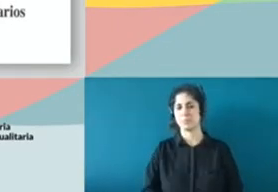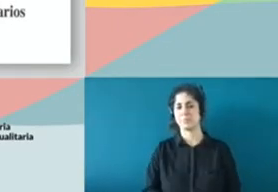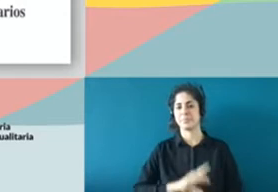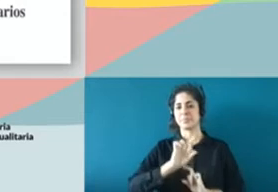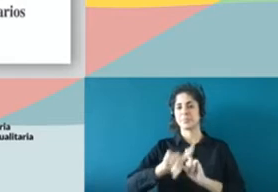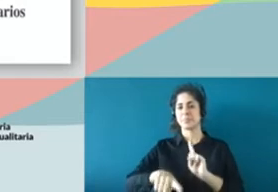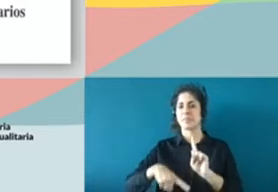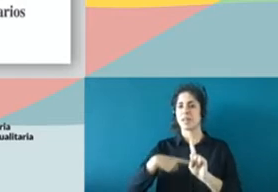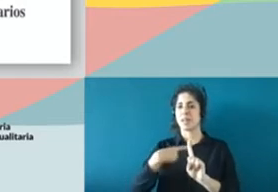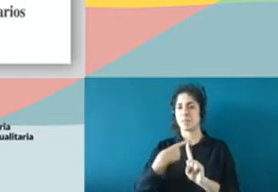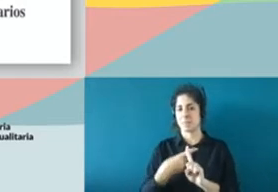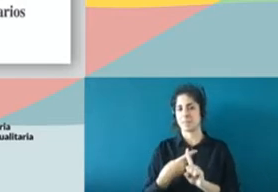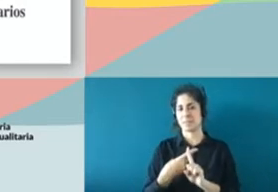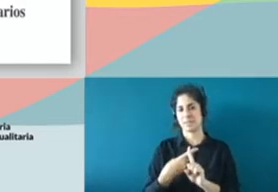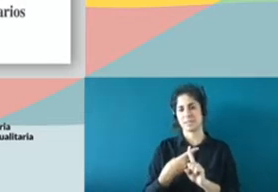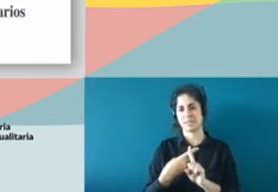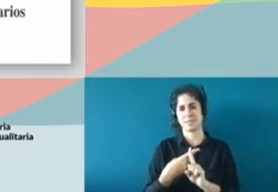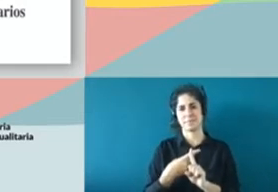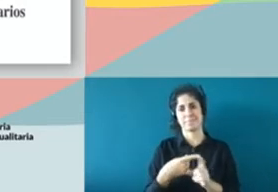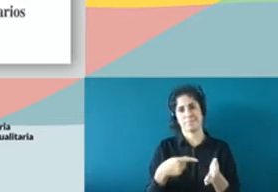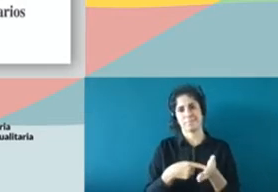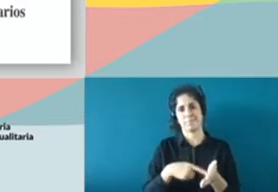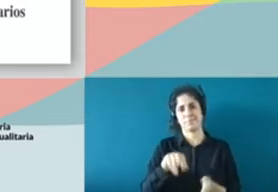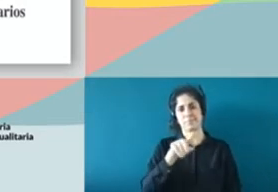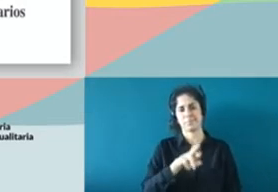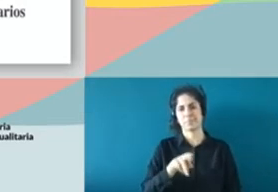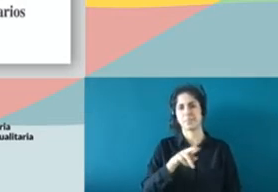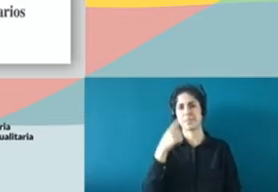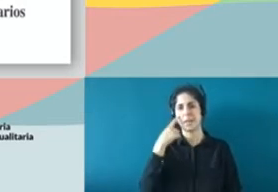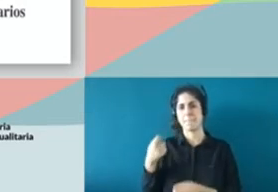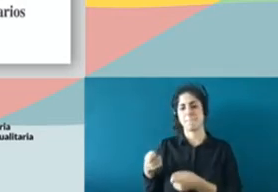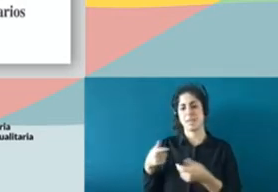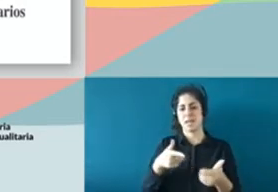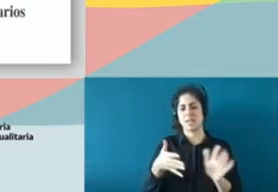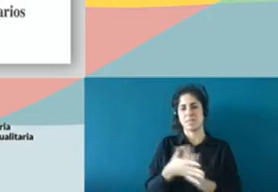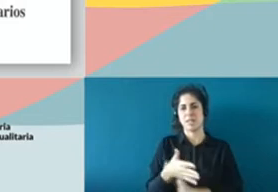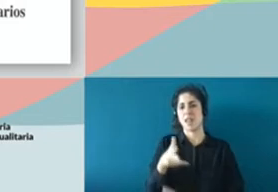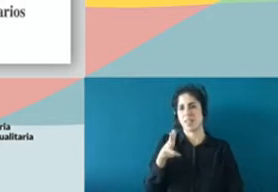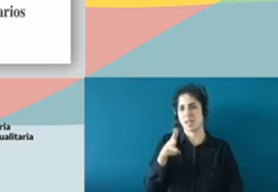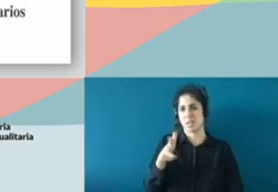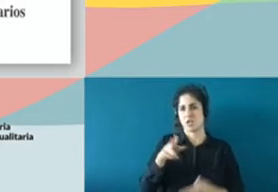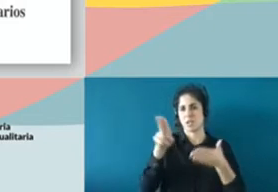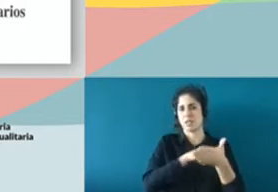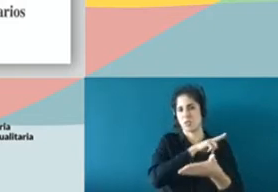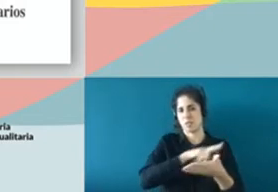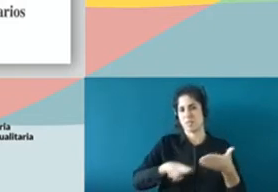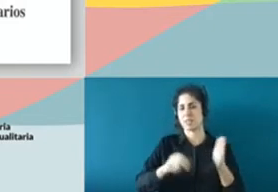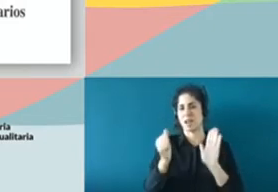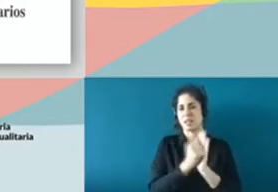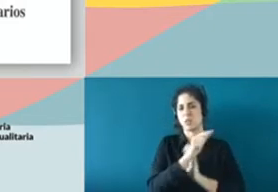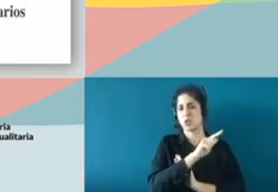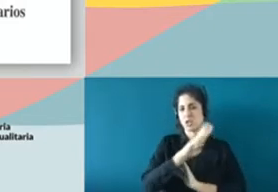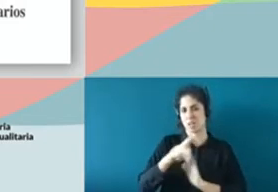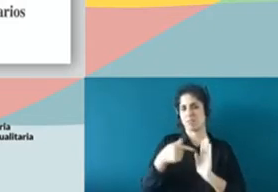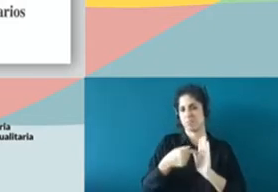Además, hay que recalcar que migrar es un derecho estipulado por la Declaración Universal de los Derechos Humanos, en su artículo 13, las